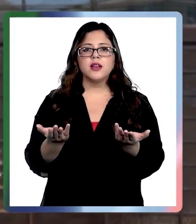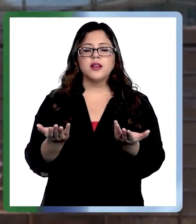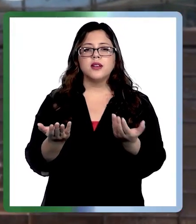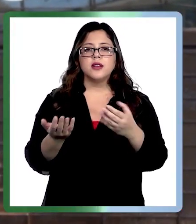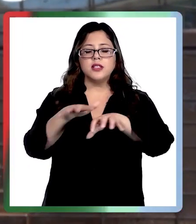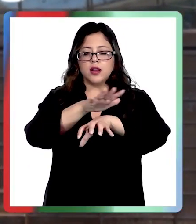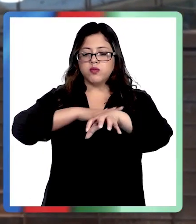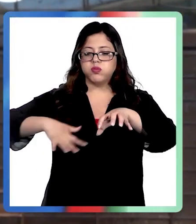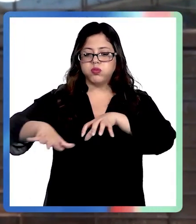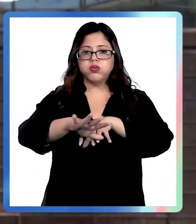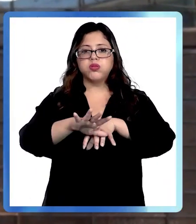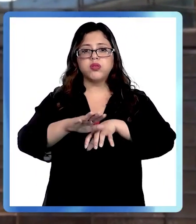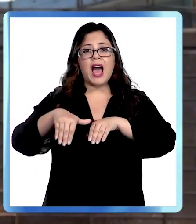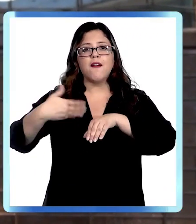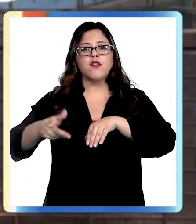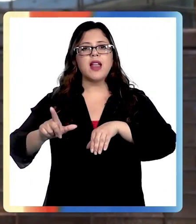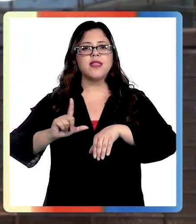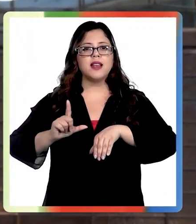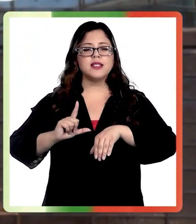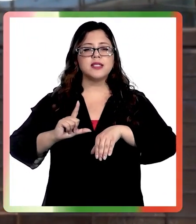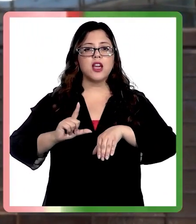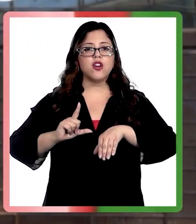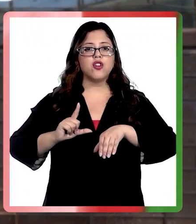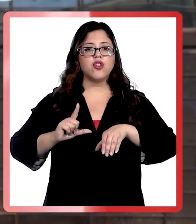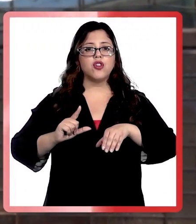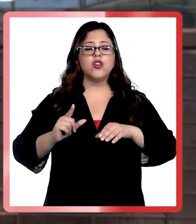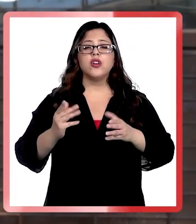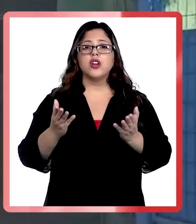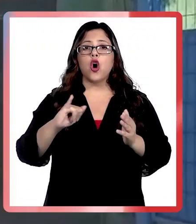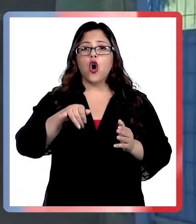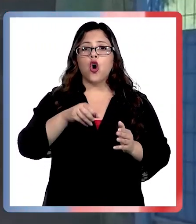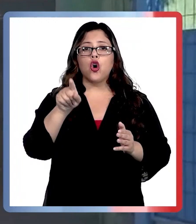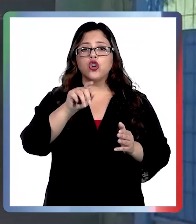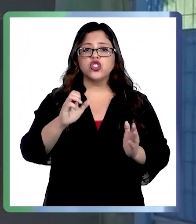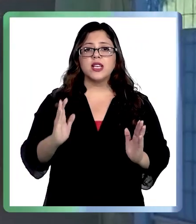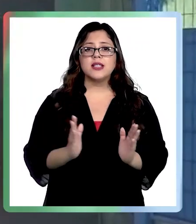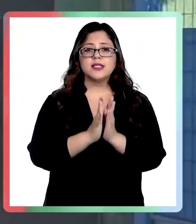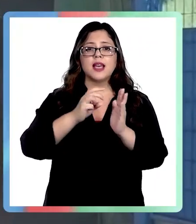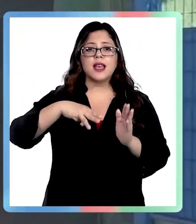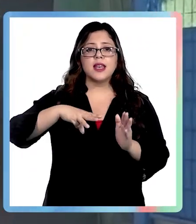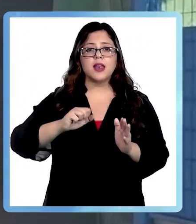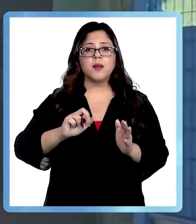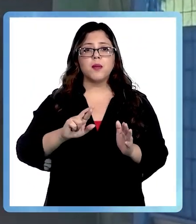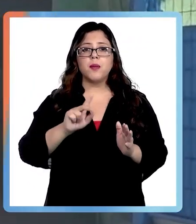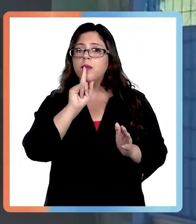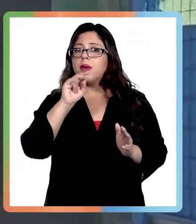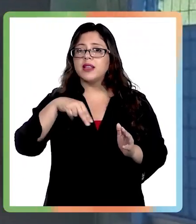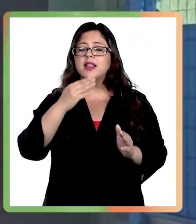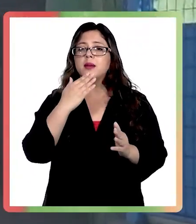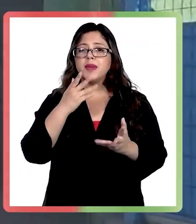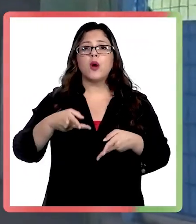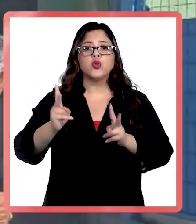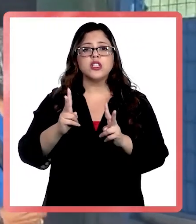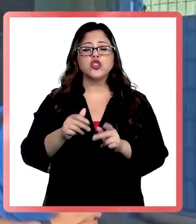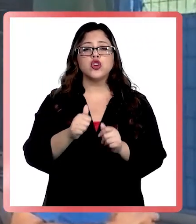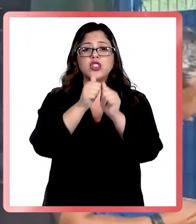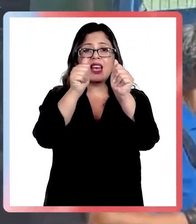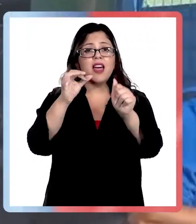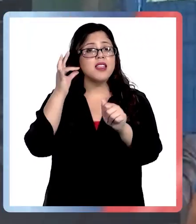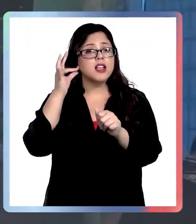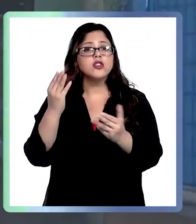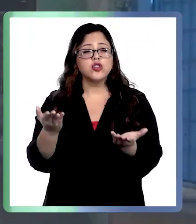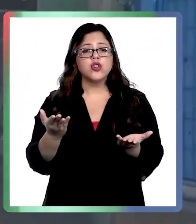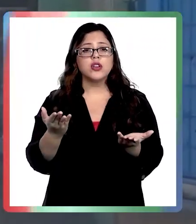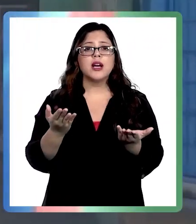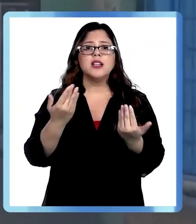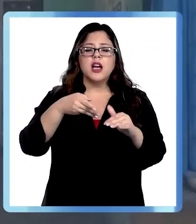Liceo José San Martín y por lo demás, gracias a las facilidades que otorgó la directora del establecimiento, también puede realizar estos mismos recorridos al interior del